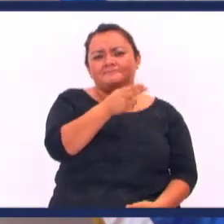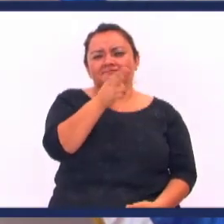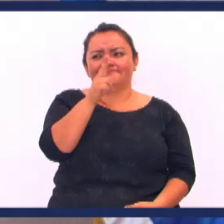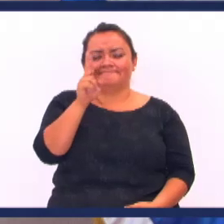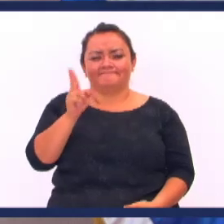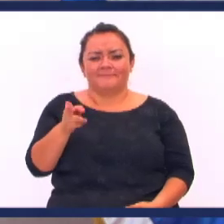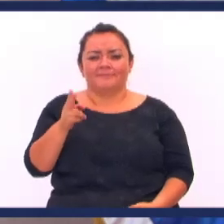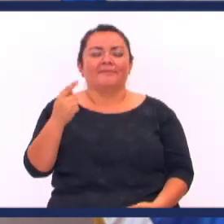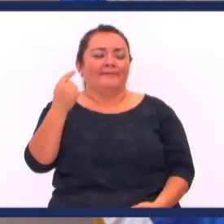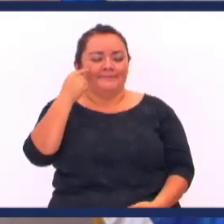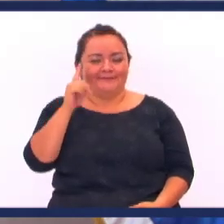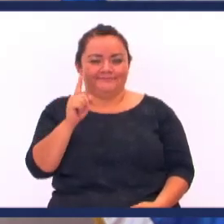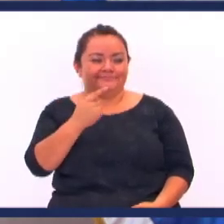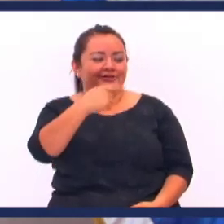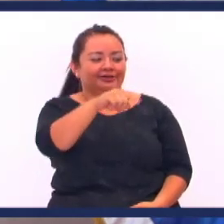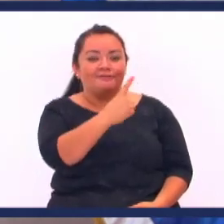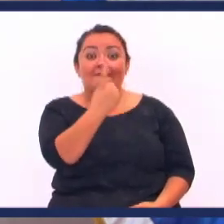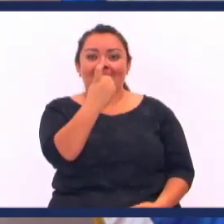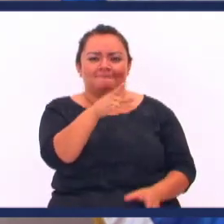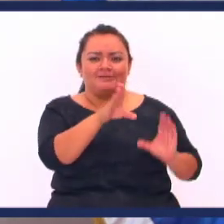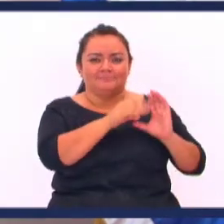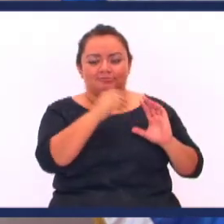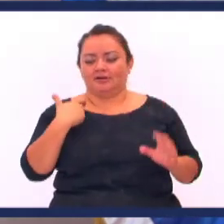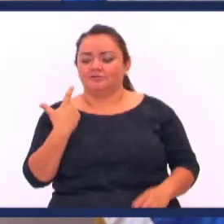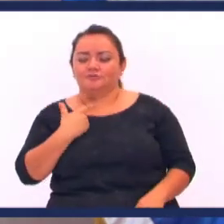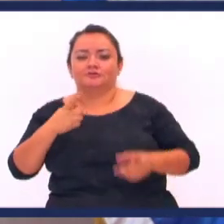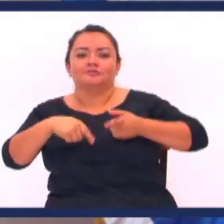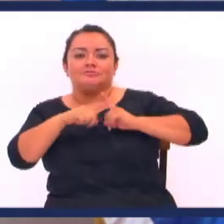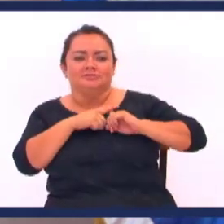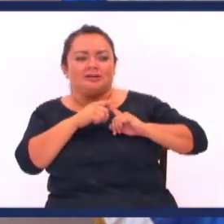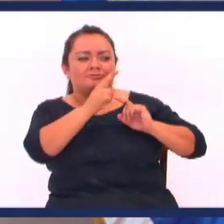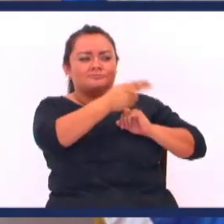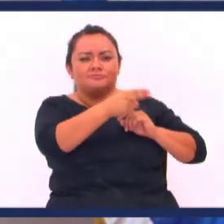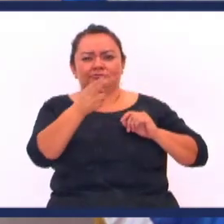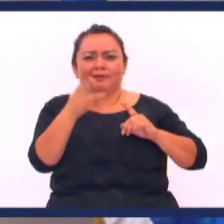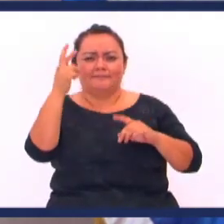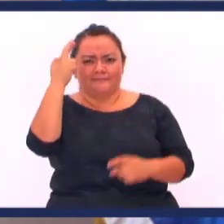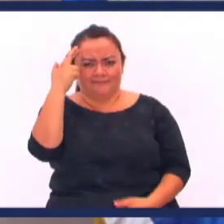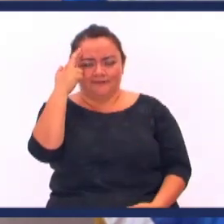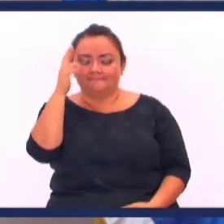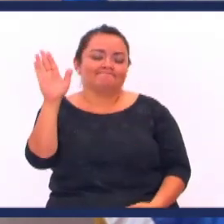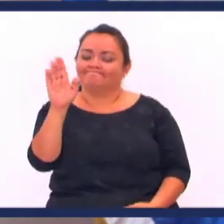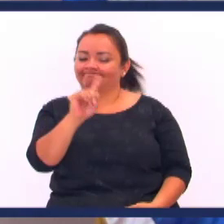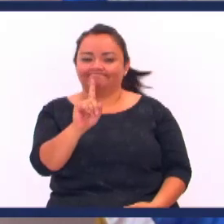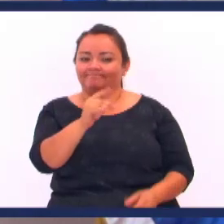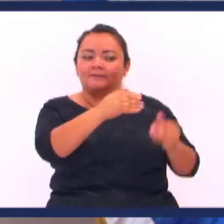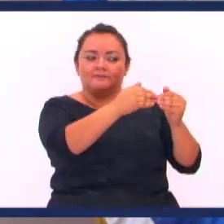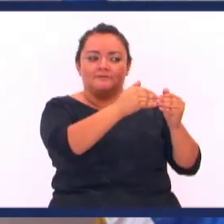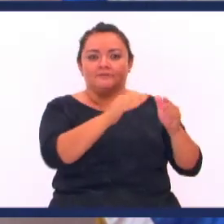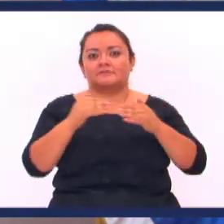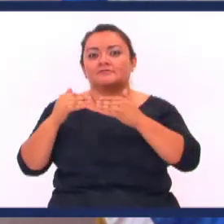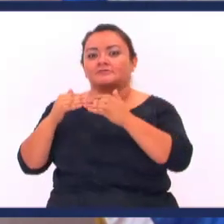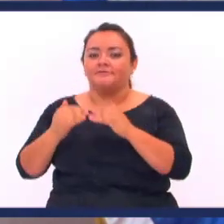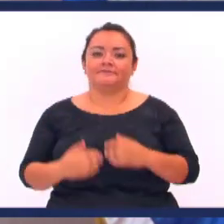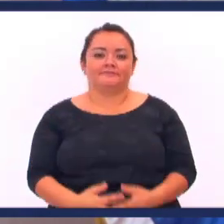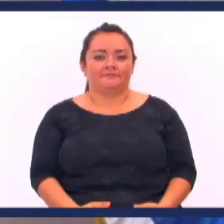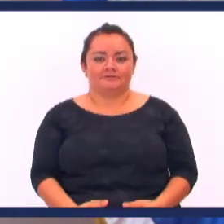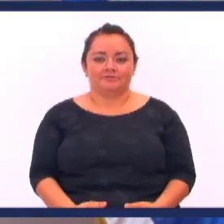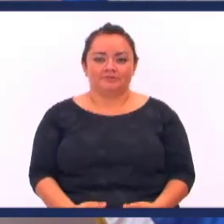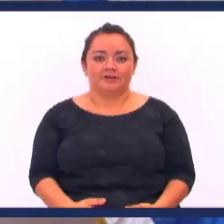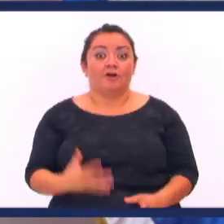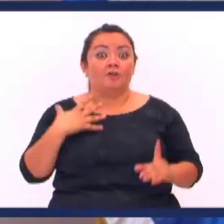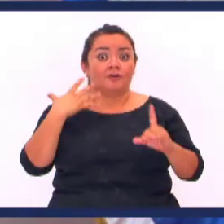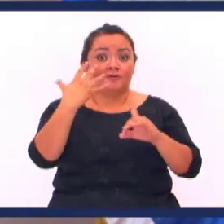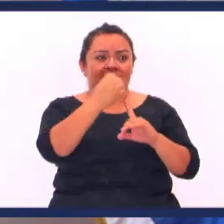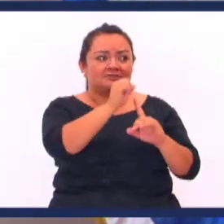en la vida del no creyente Fíjese bien Las tribulaciones En la vida del cristiano No tienen el mismo